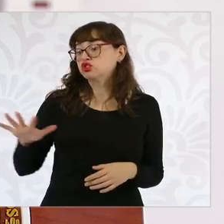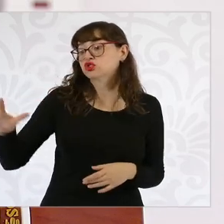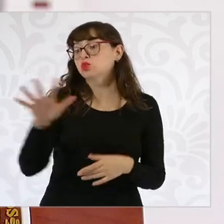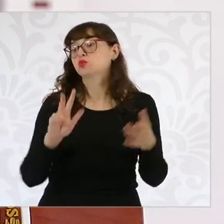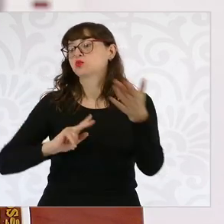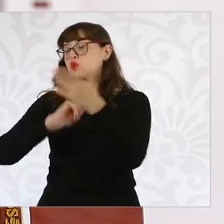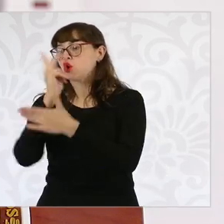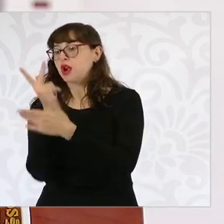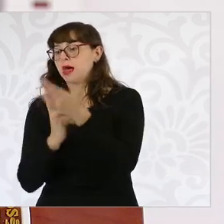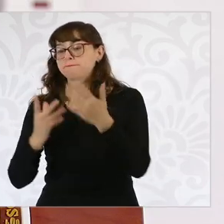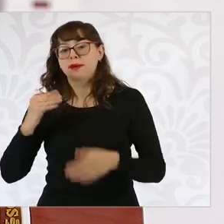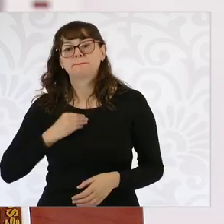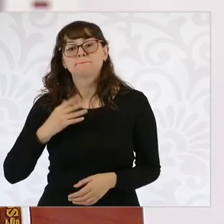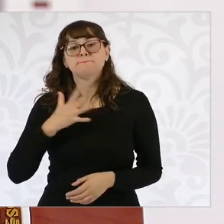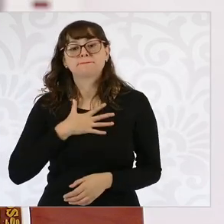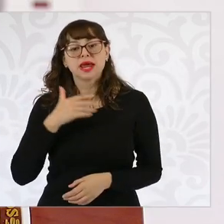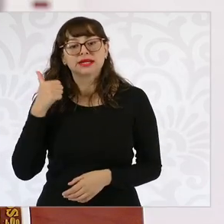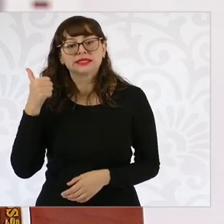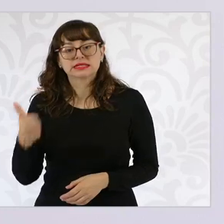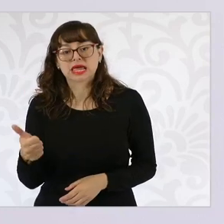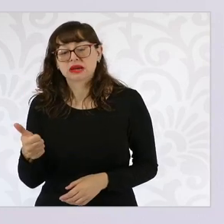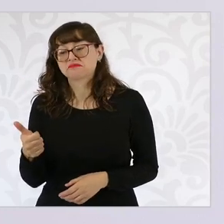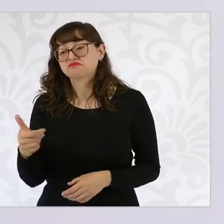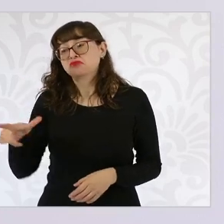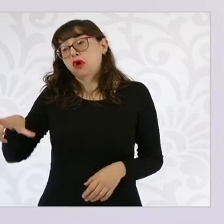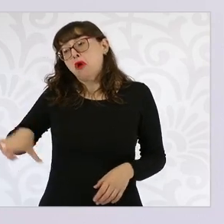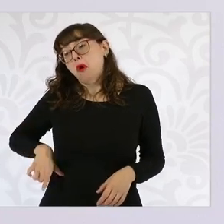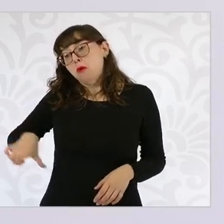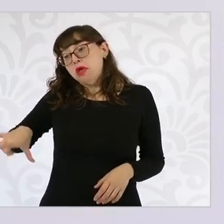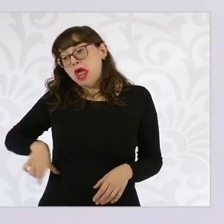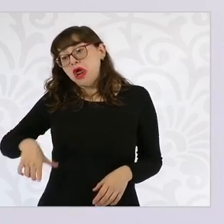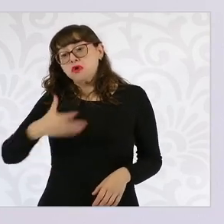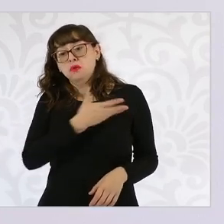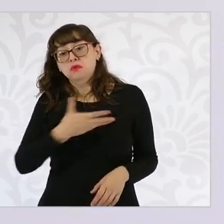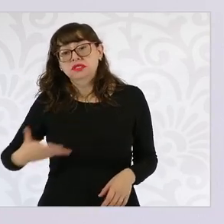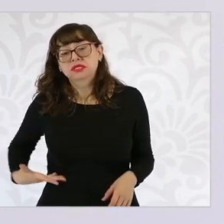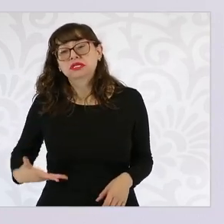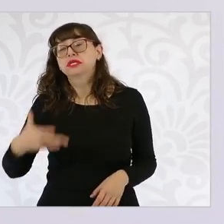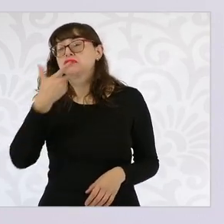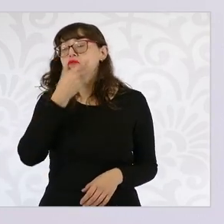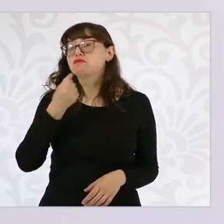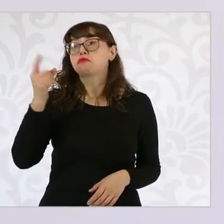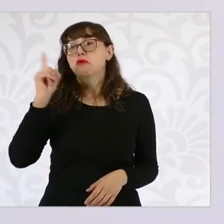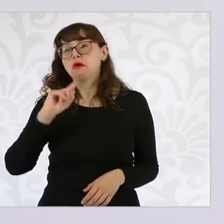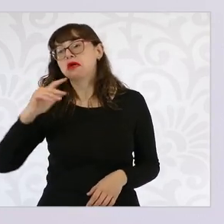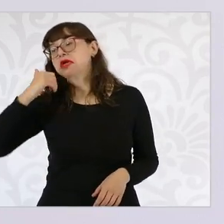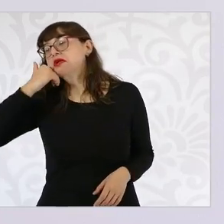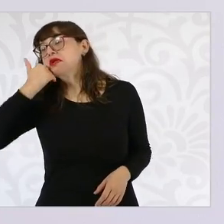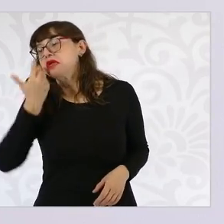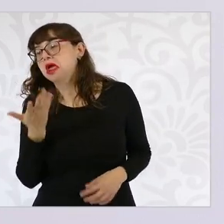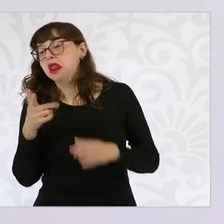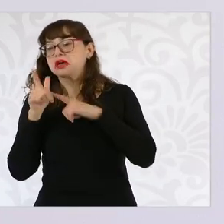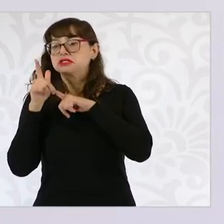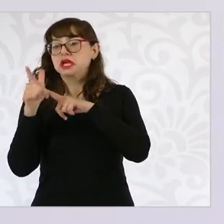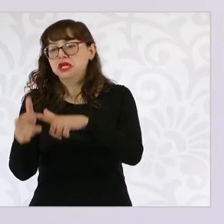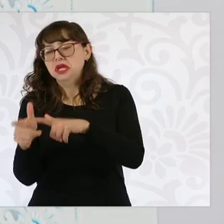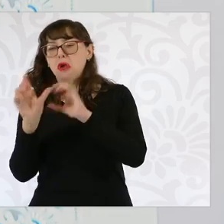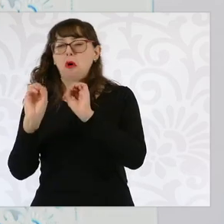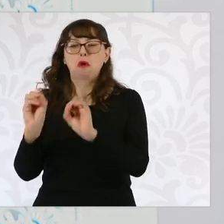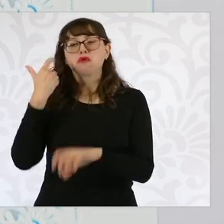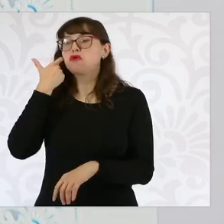de bienestar, que dependen de la voluntad de un presidente, de una presidenta, a ser derechos